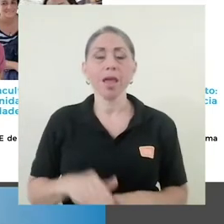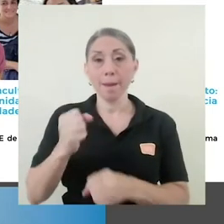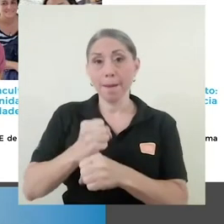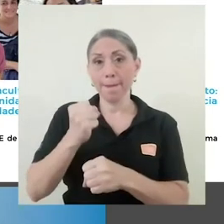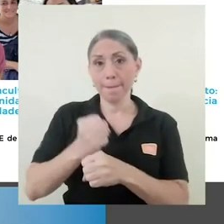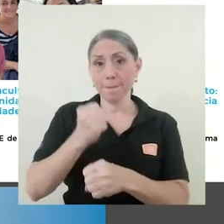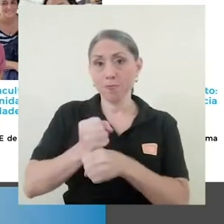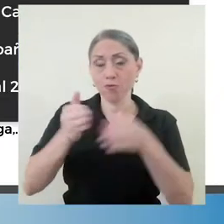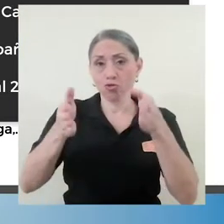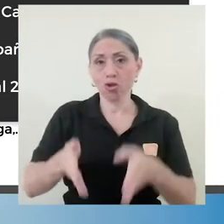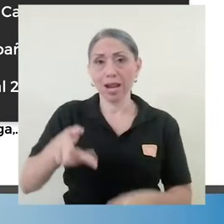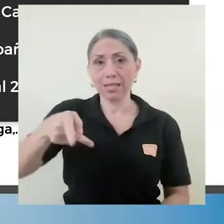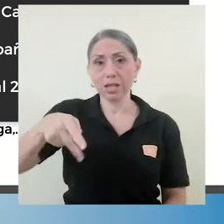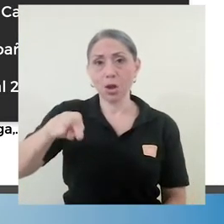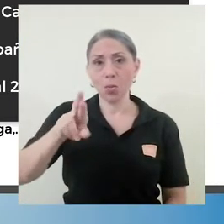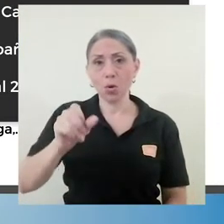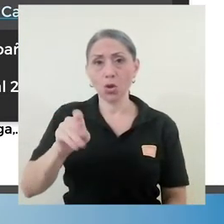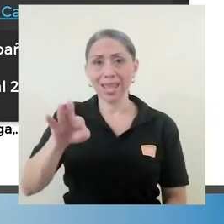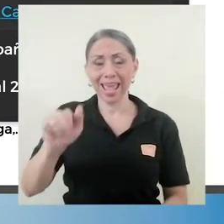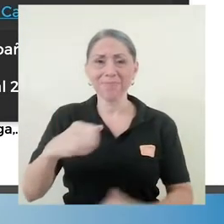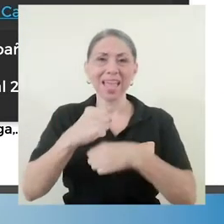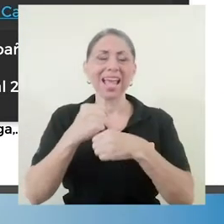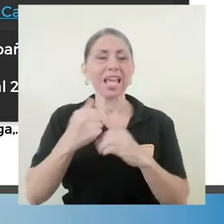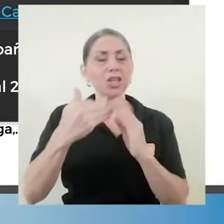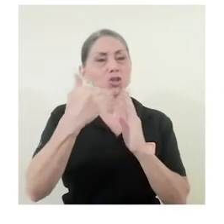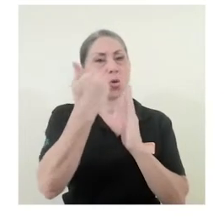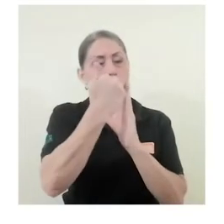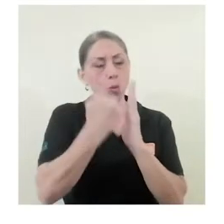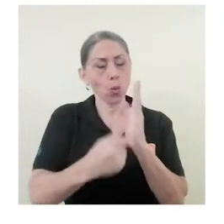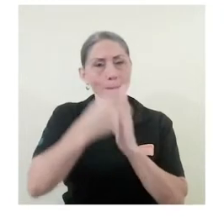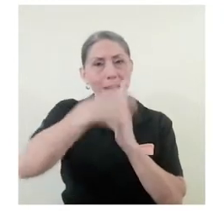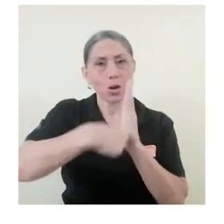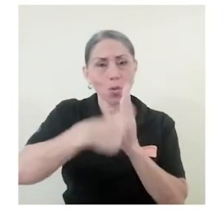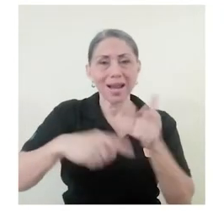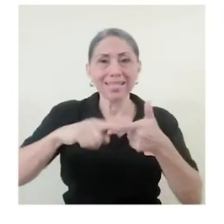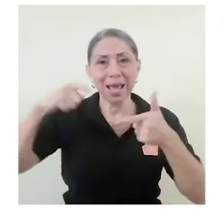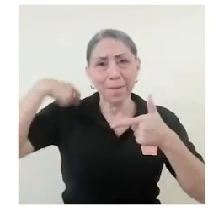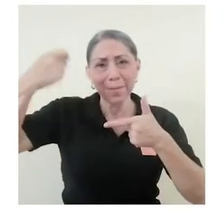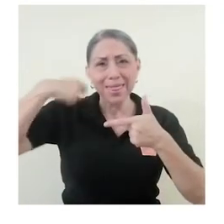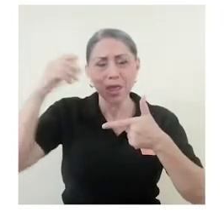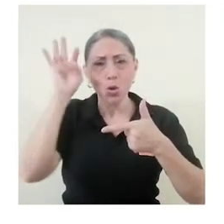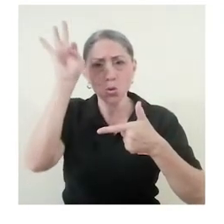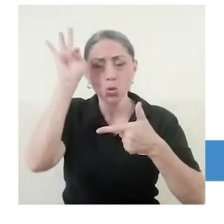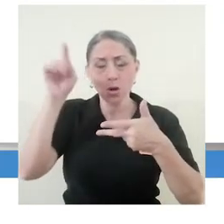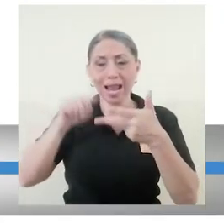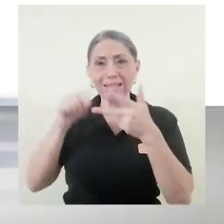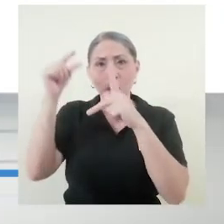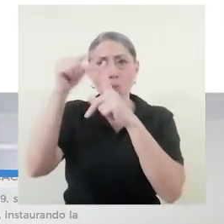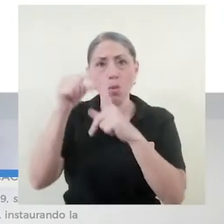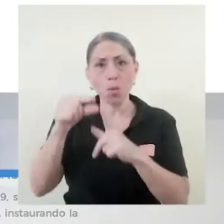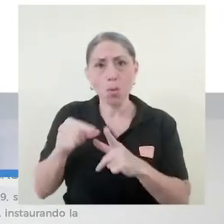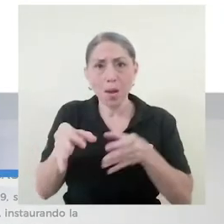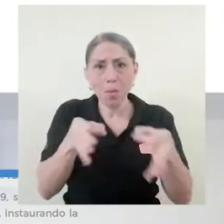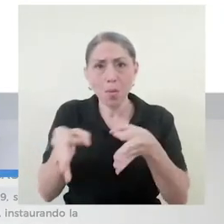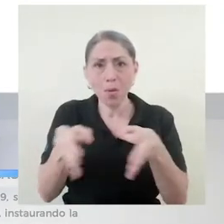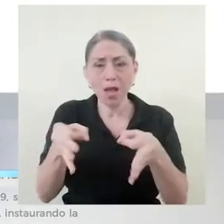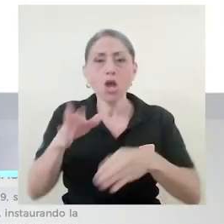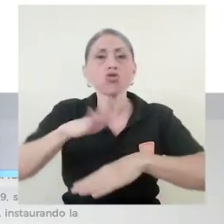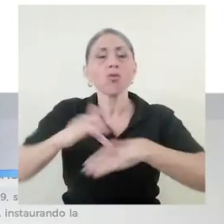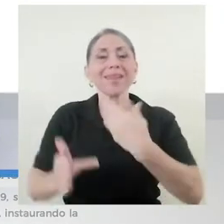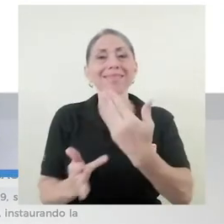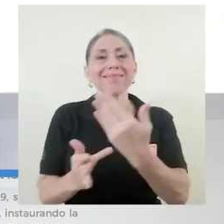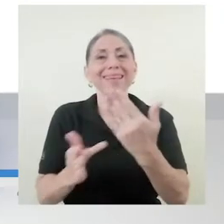funcionarios de Protea se han encargado de elaborar manuales, videotutoriales y glosarios sobre técnicas didácticas de